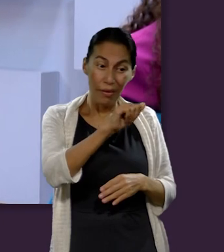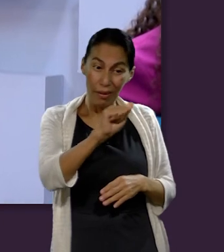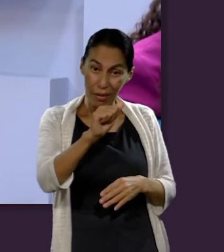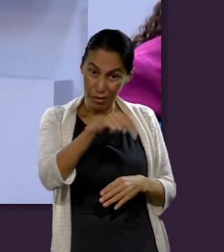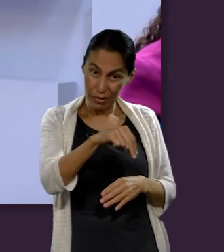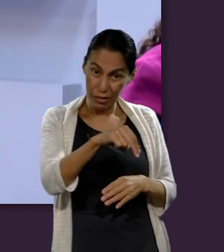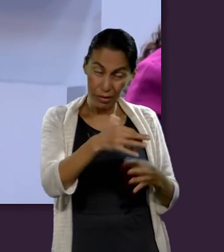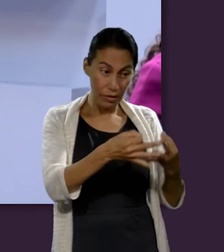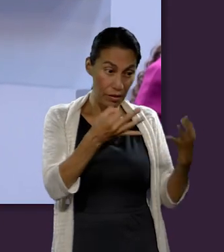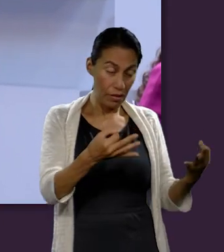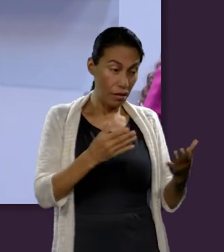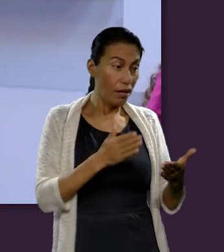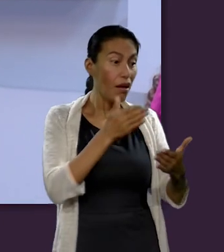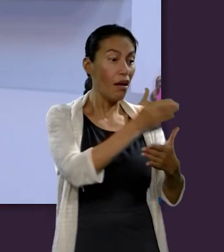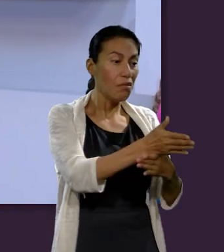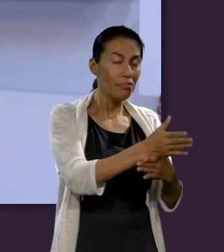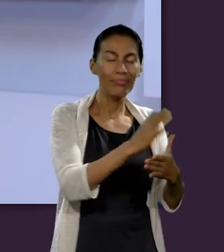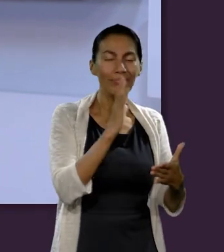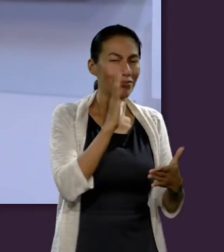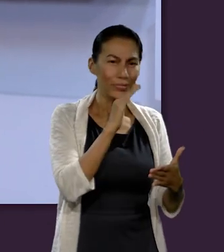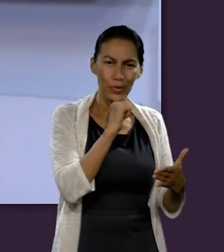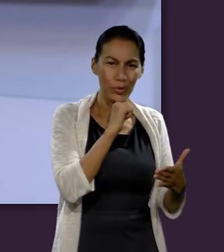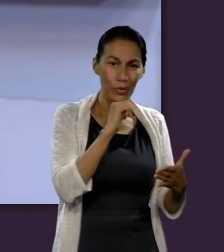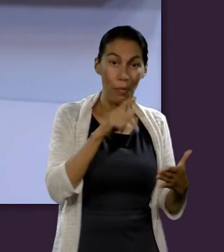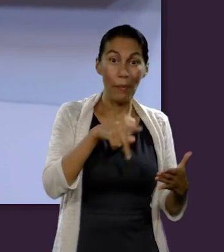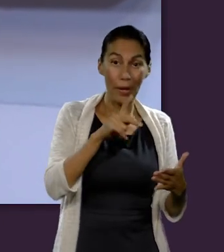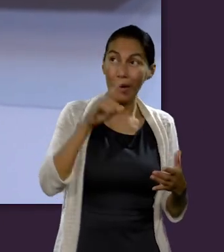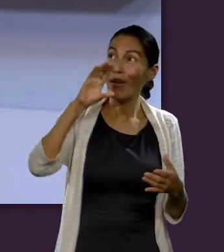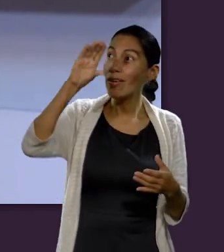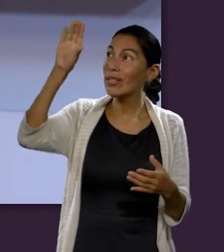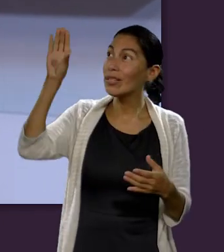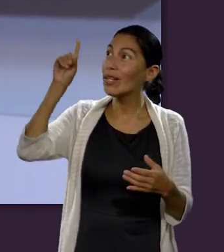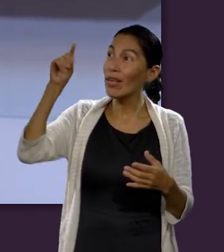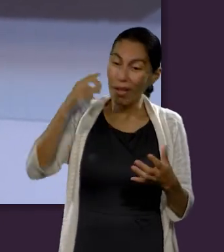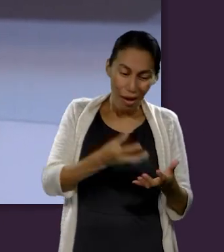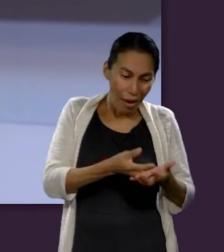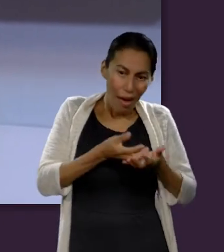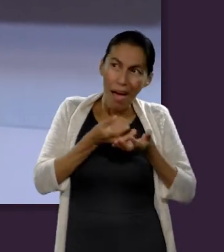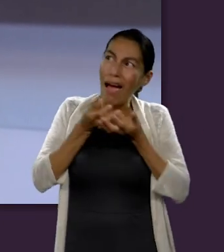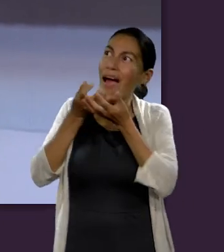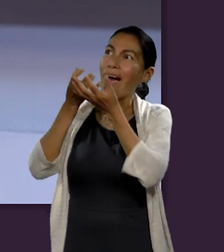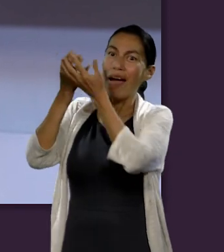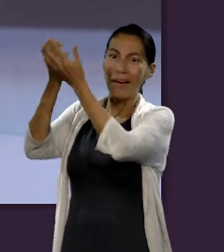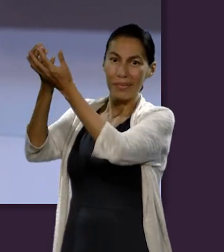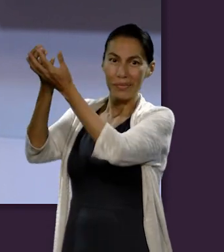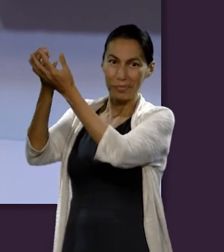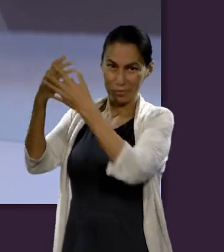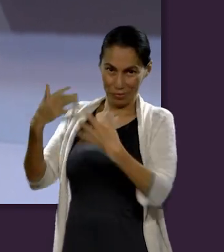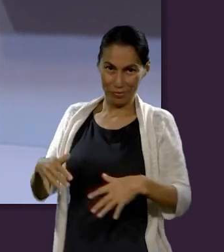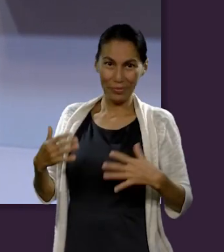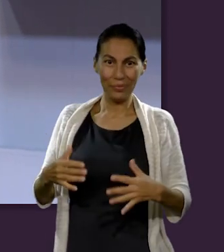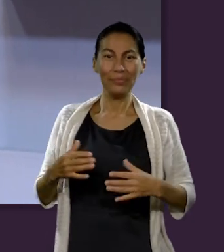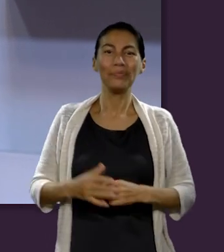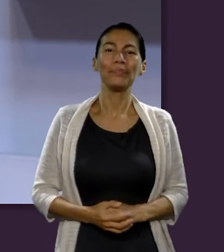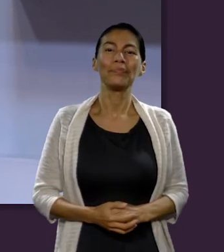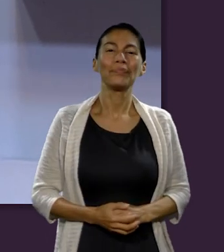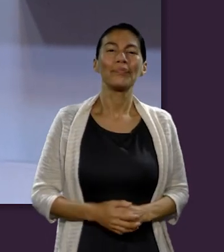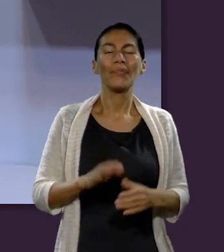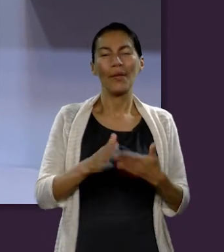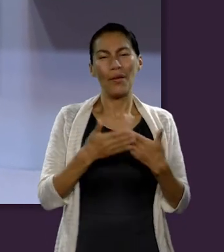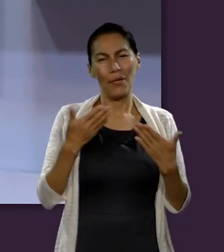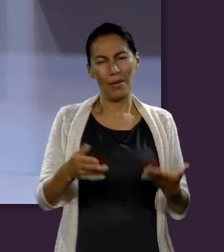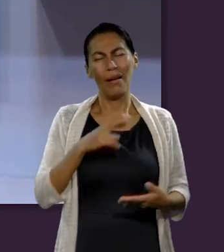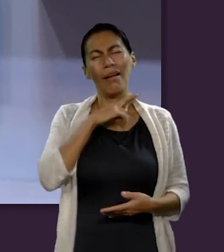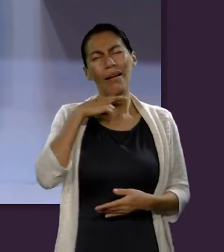Canaán terrenal, pero fue llevado a dónde? A la Canaán celestial. Entonces ahora voy con Ricardo. Te